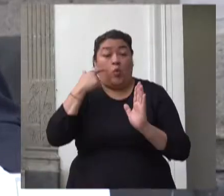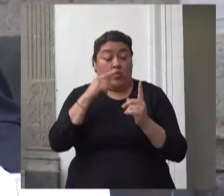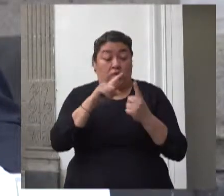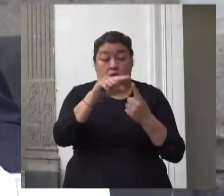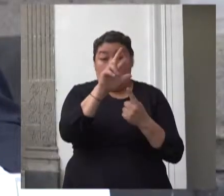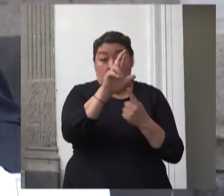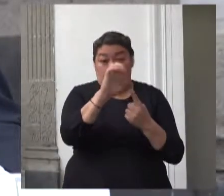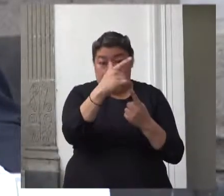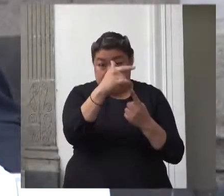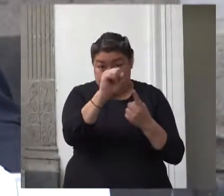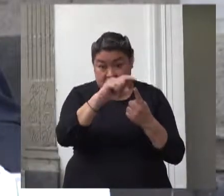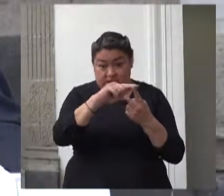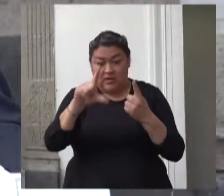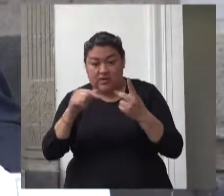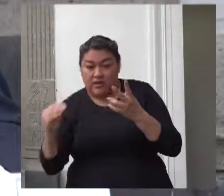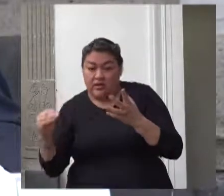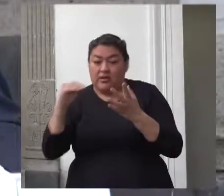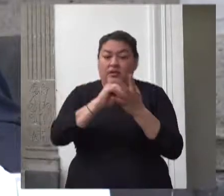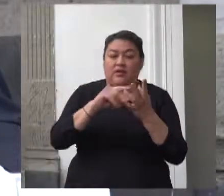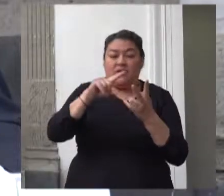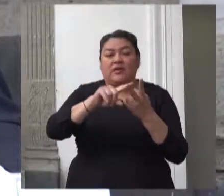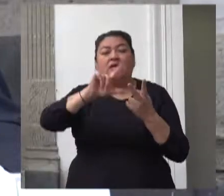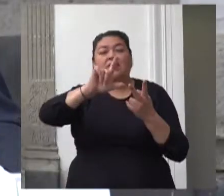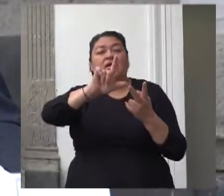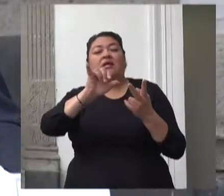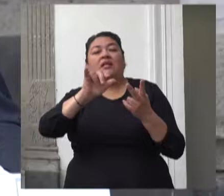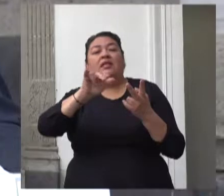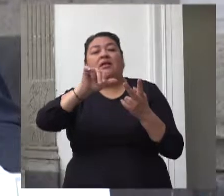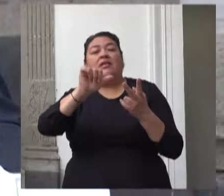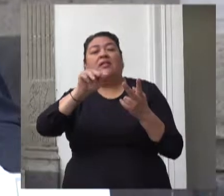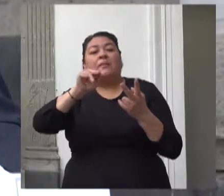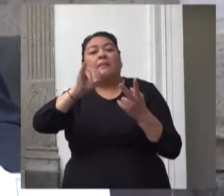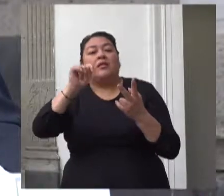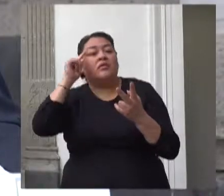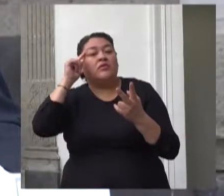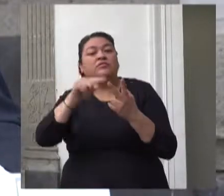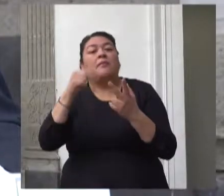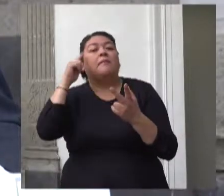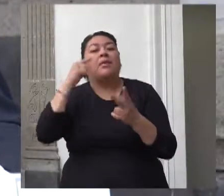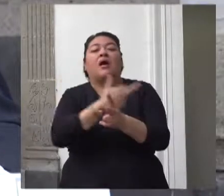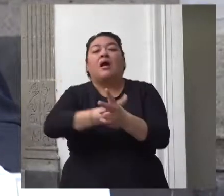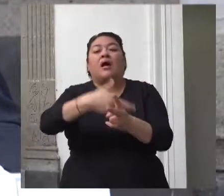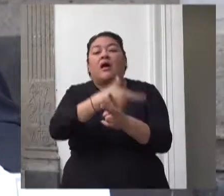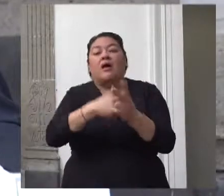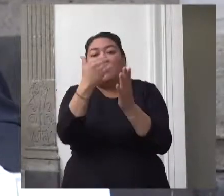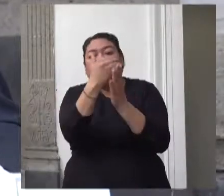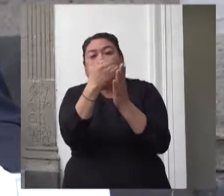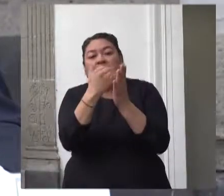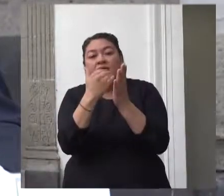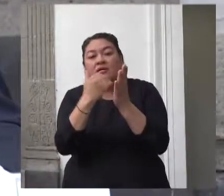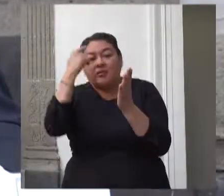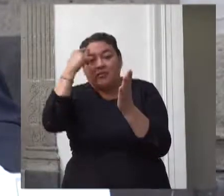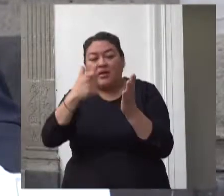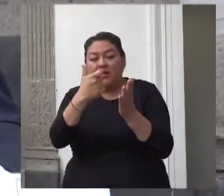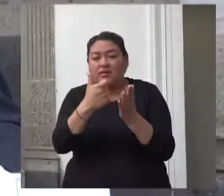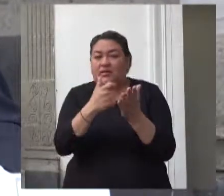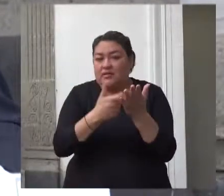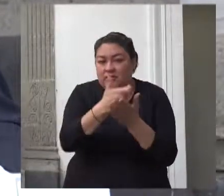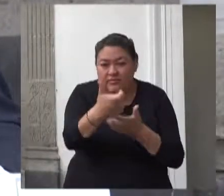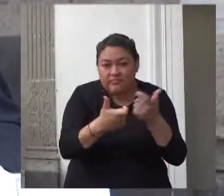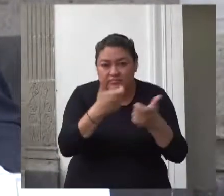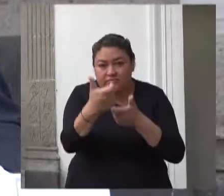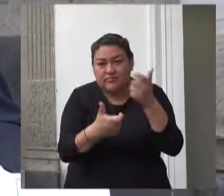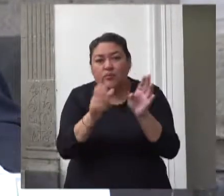denominada lineamientos para la concurrencia de acciones y recursos para la operación del